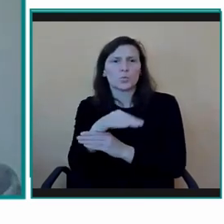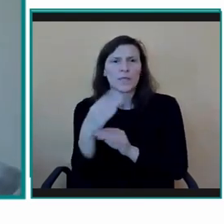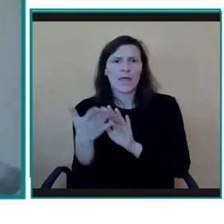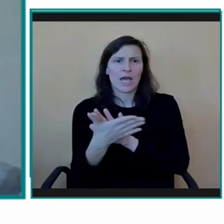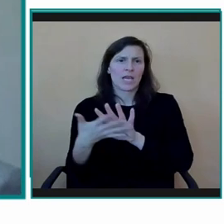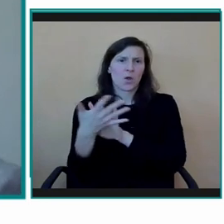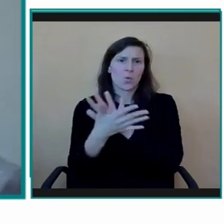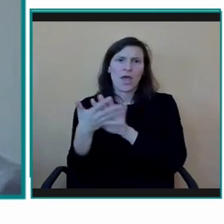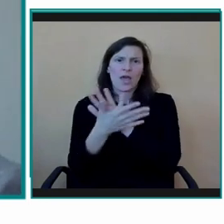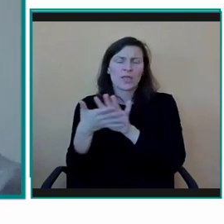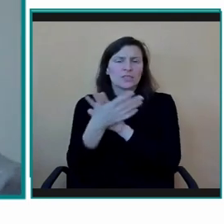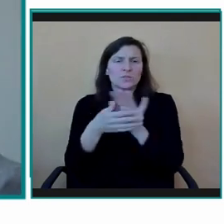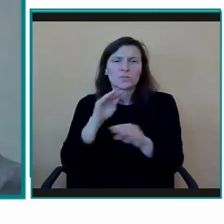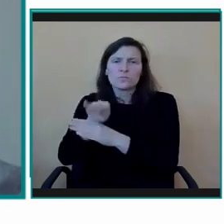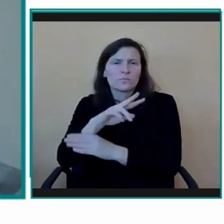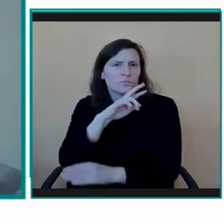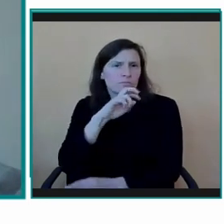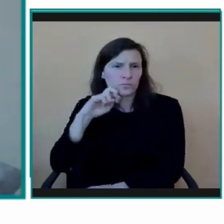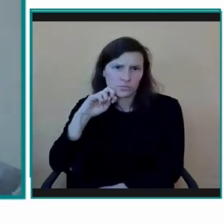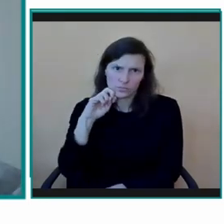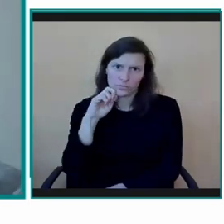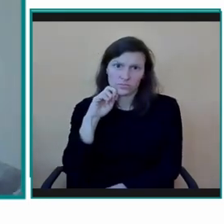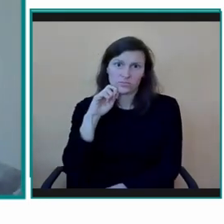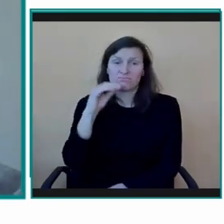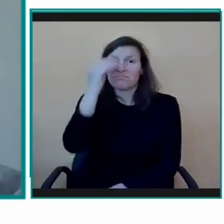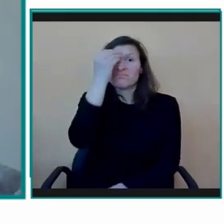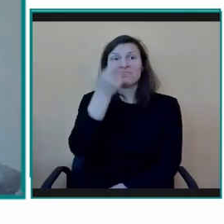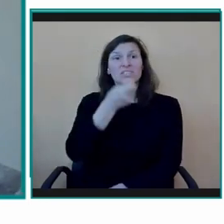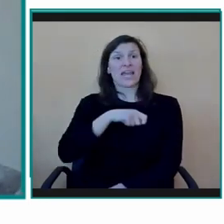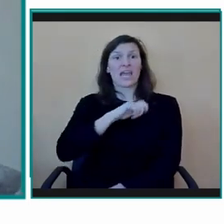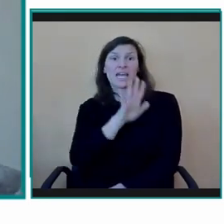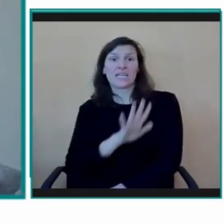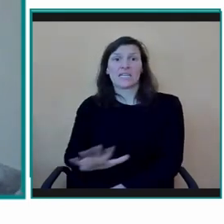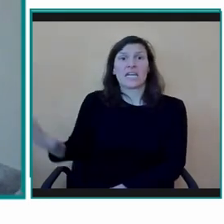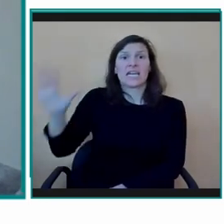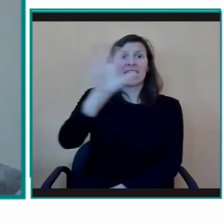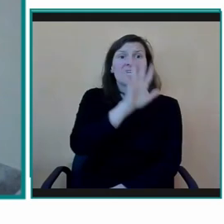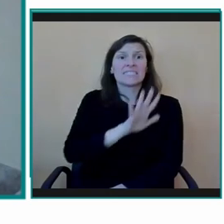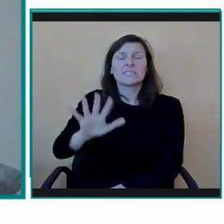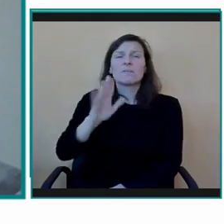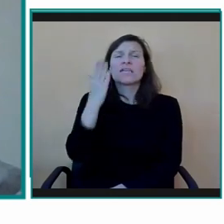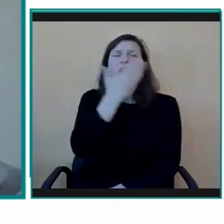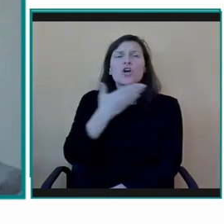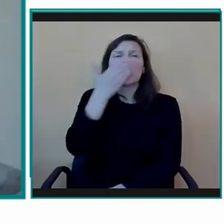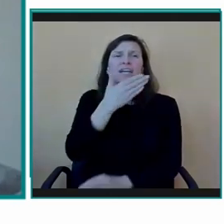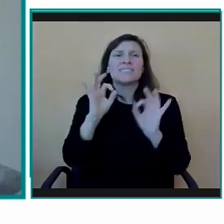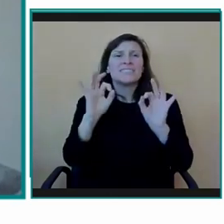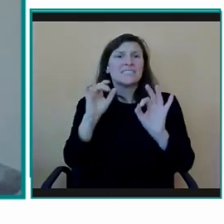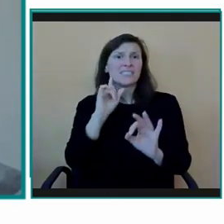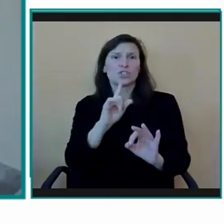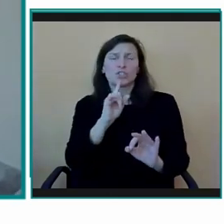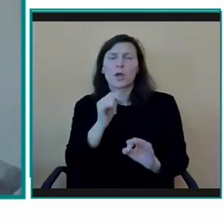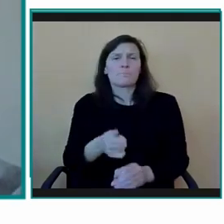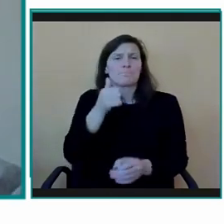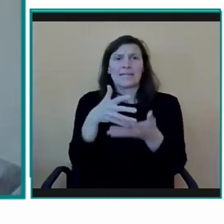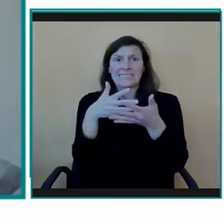y en este caso el mayor colegio que ha tenido nuestro país de personas sordas, que ha sido el actual Colegio